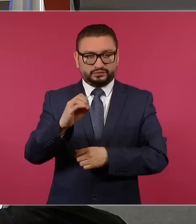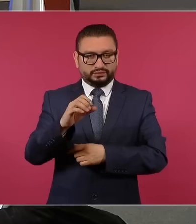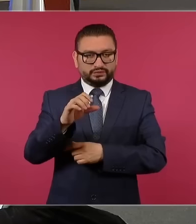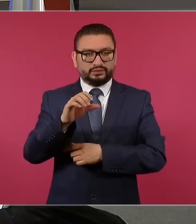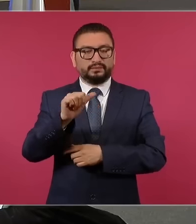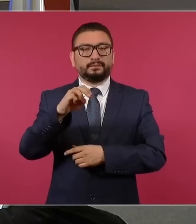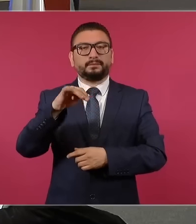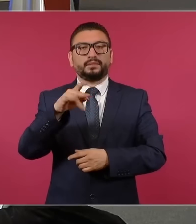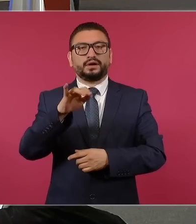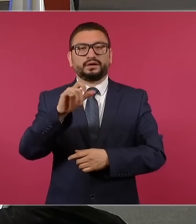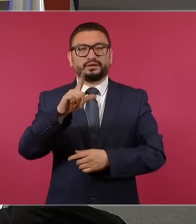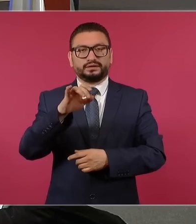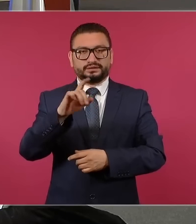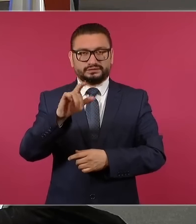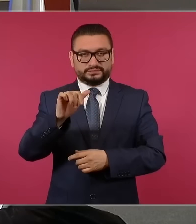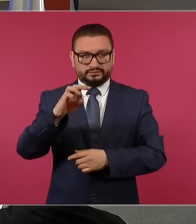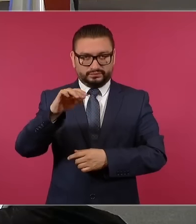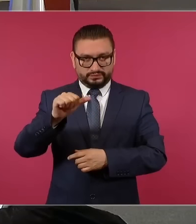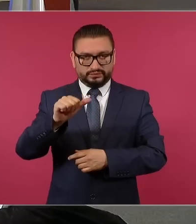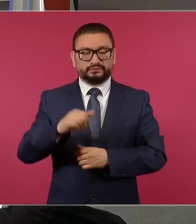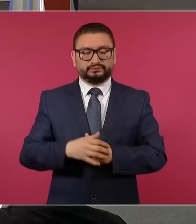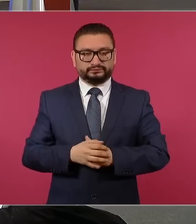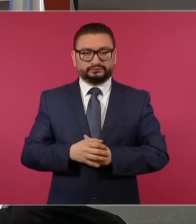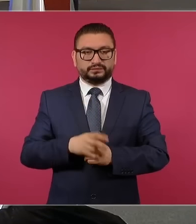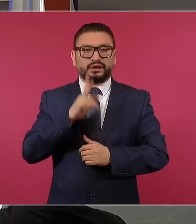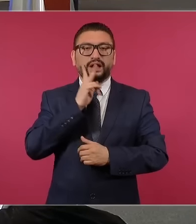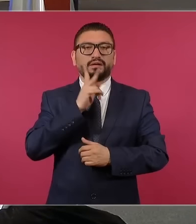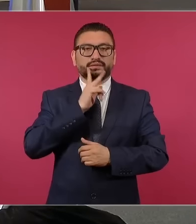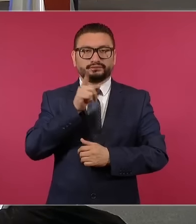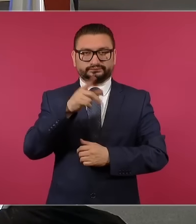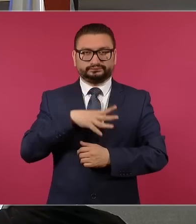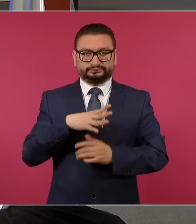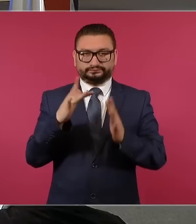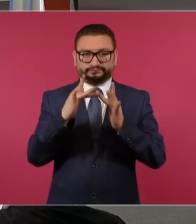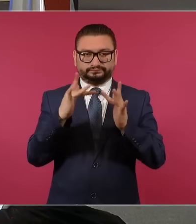Amara Lezama, a ver si está Mara.